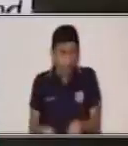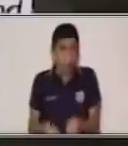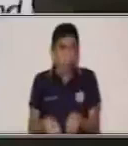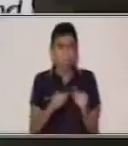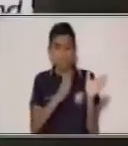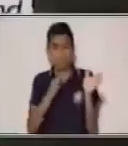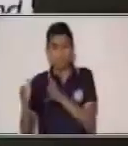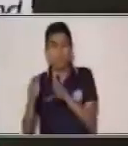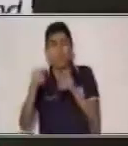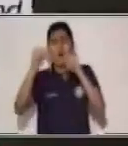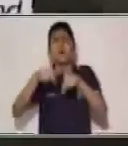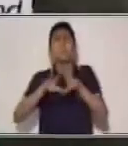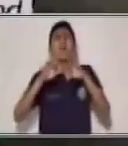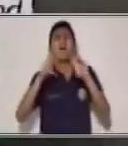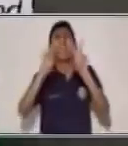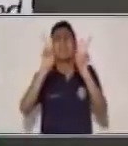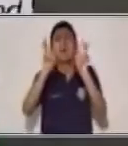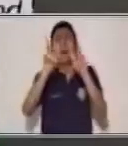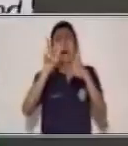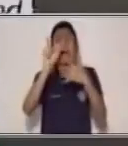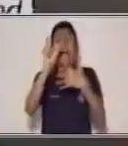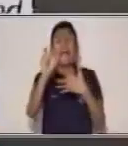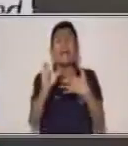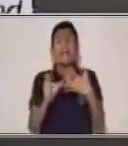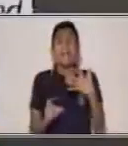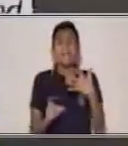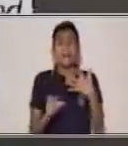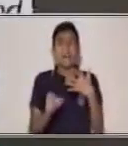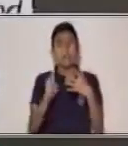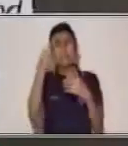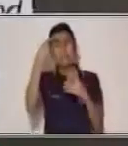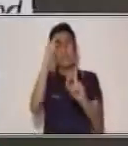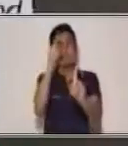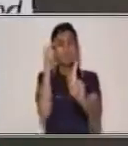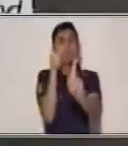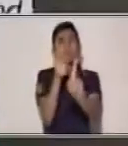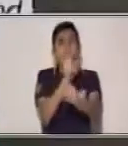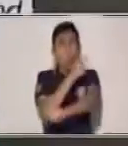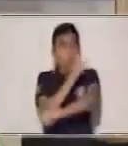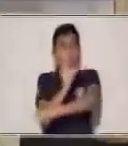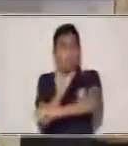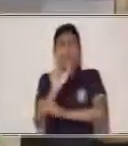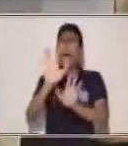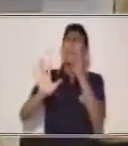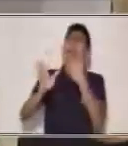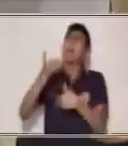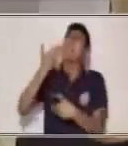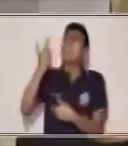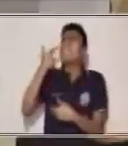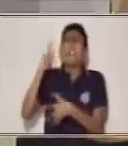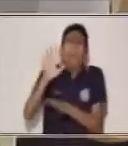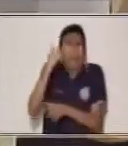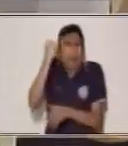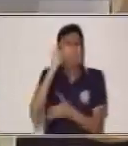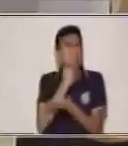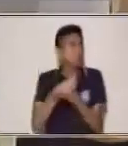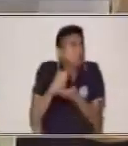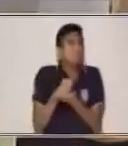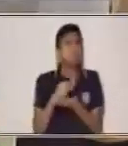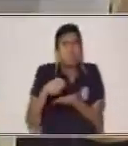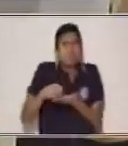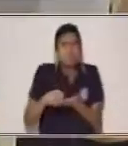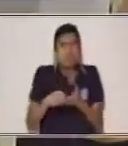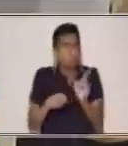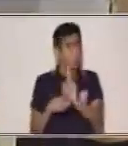características que posee un cuento. Porque no es escribir una historia o una gran historia con muchos